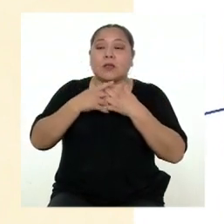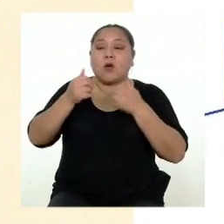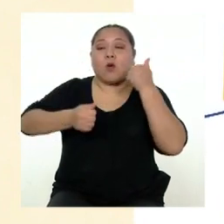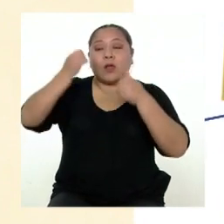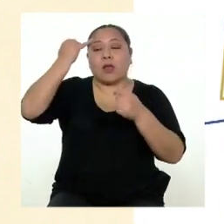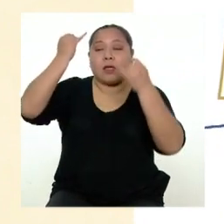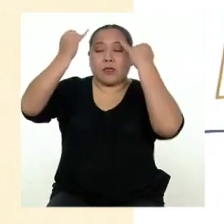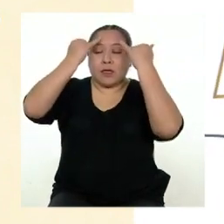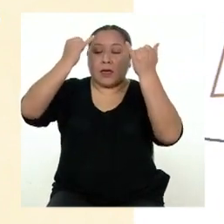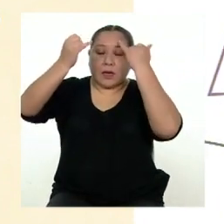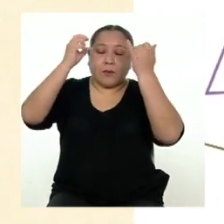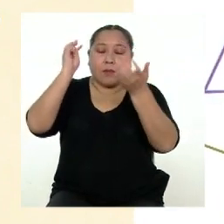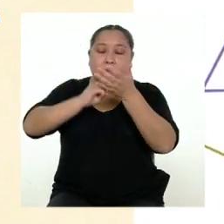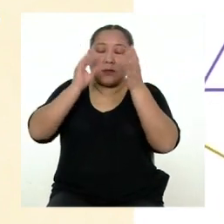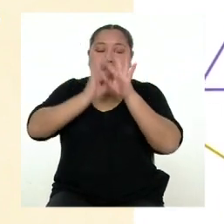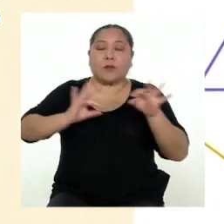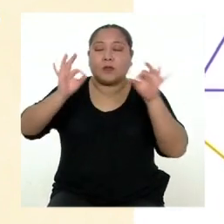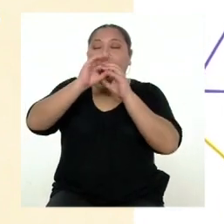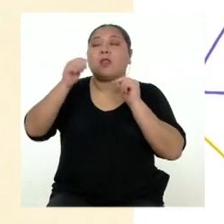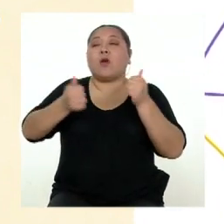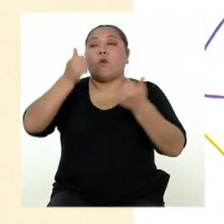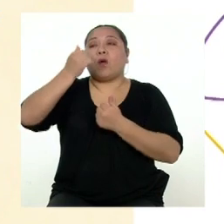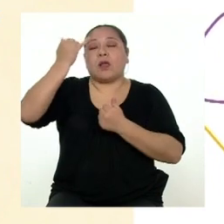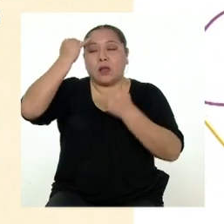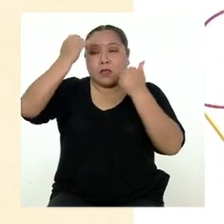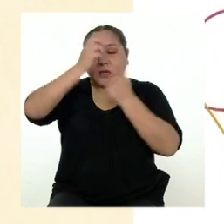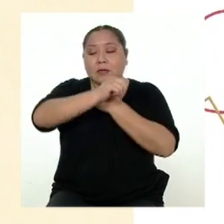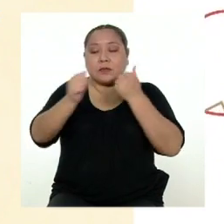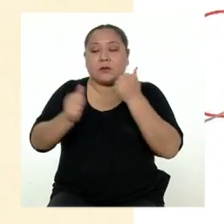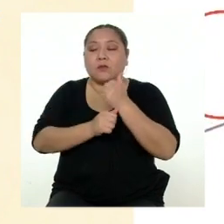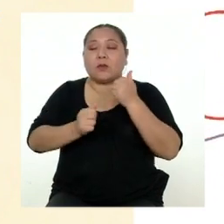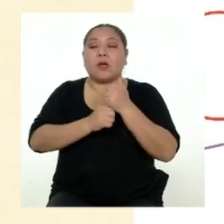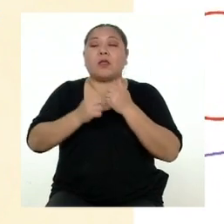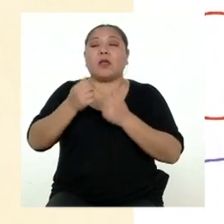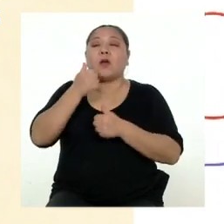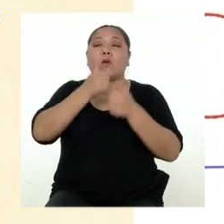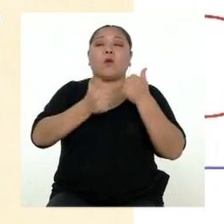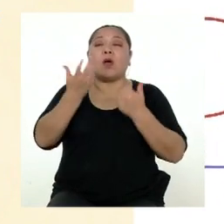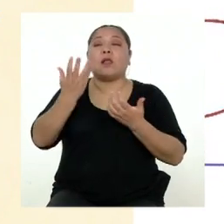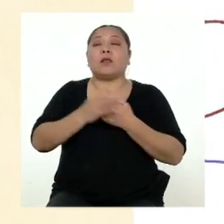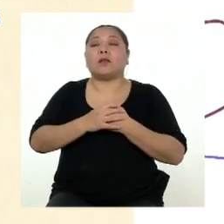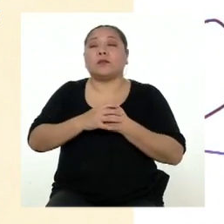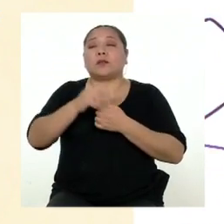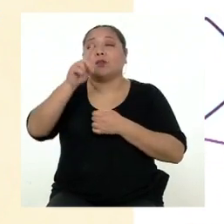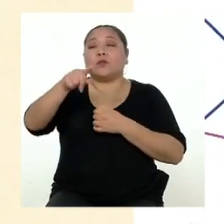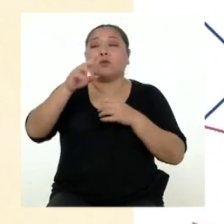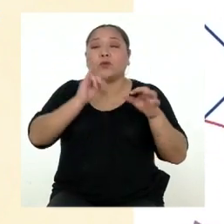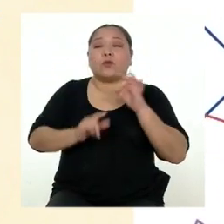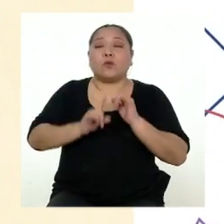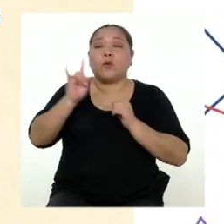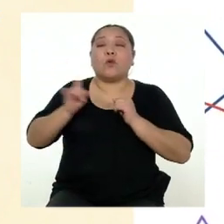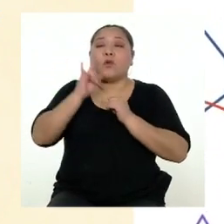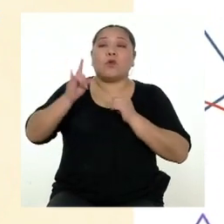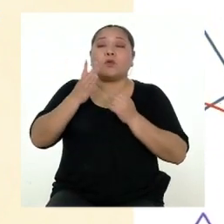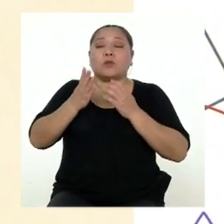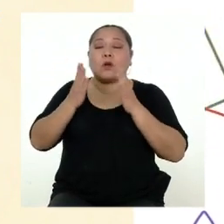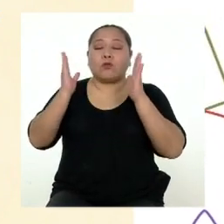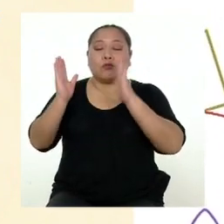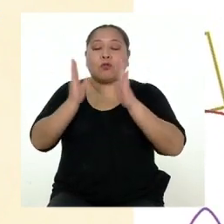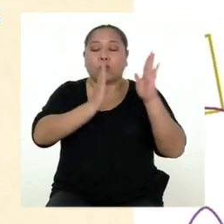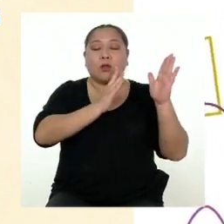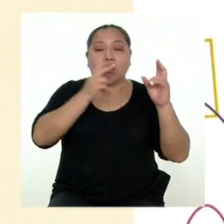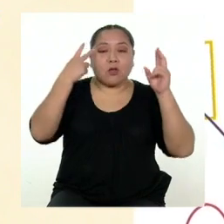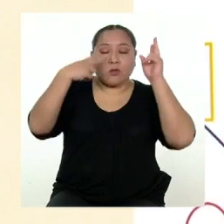la idea principal, cuáles serán las secundarias, etc. Puedes usar un organizador visual para ordenar tus ideas.